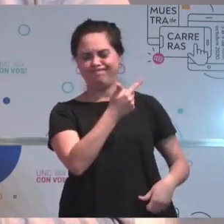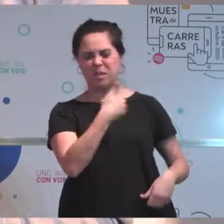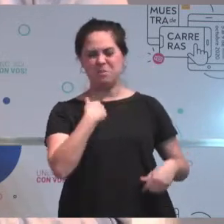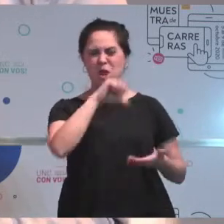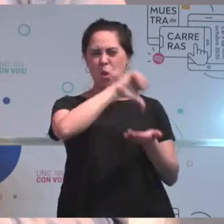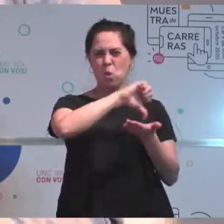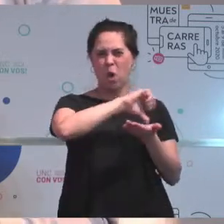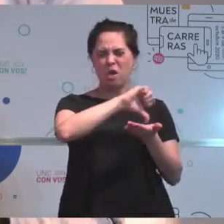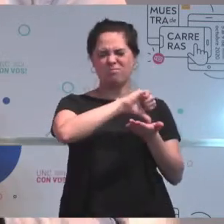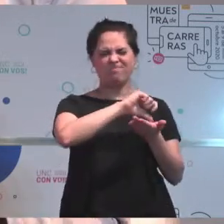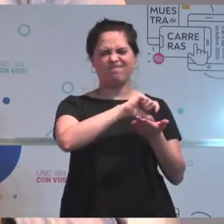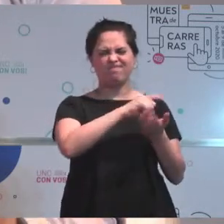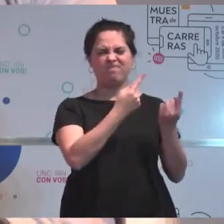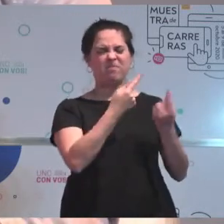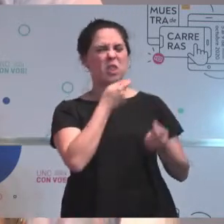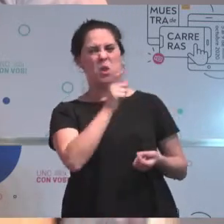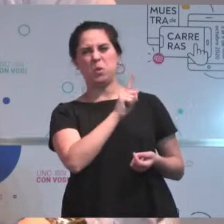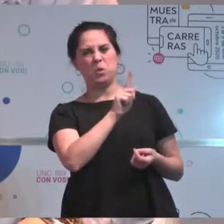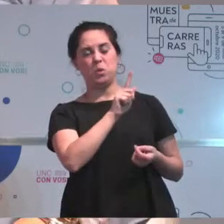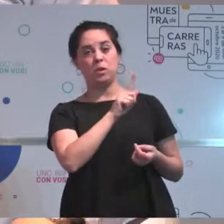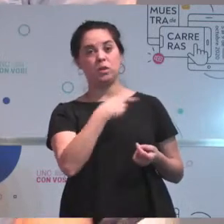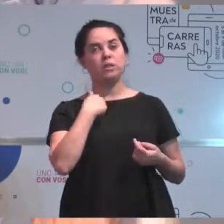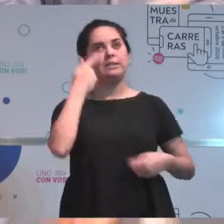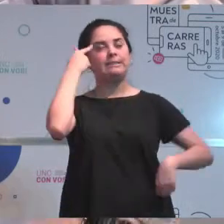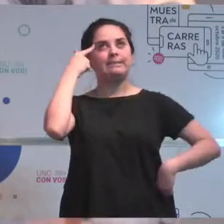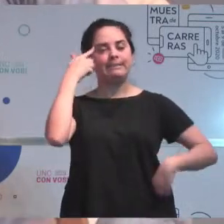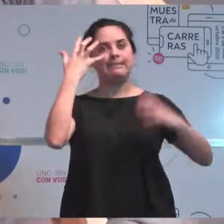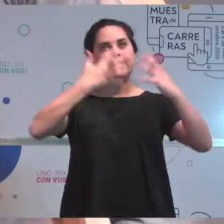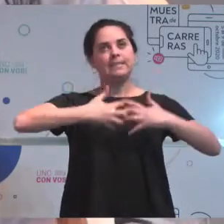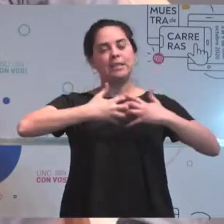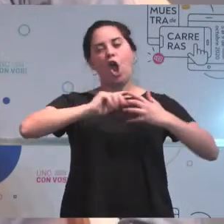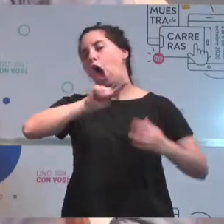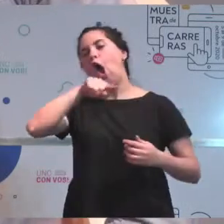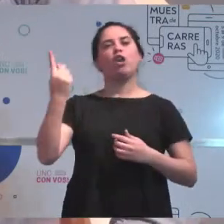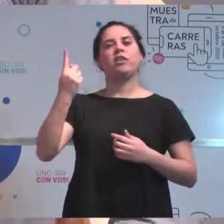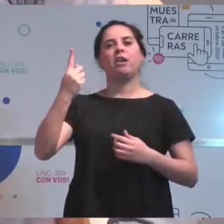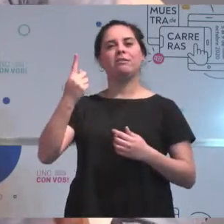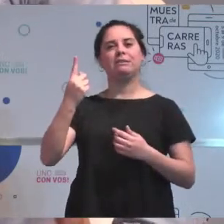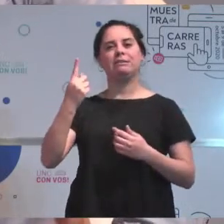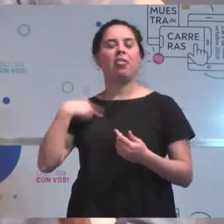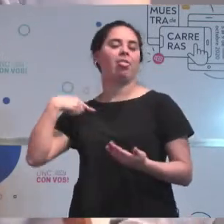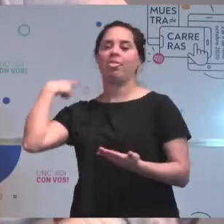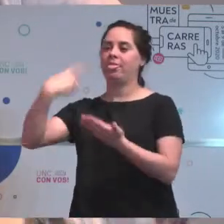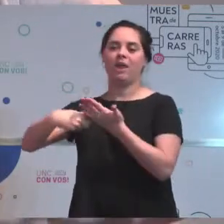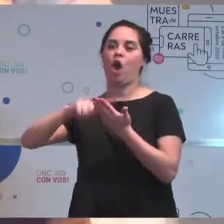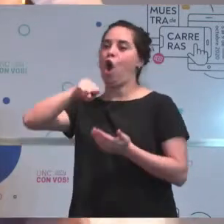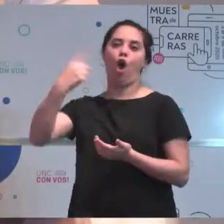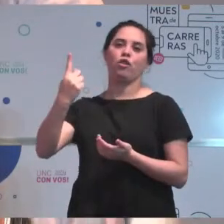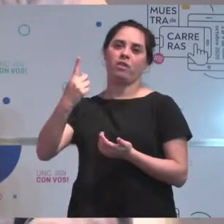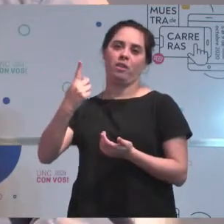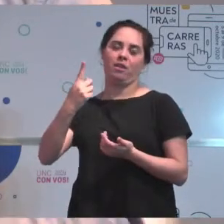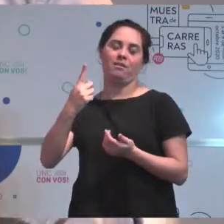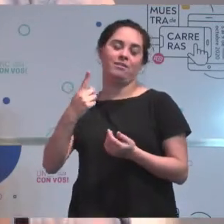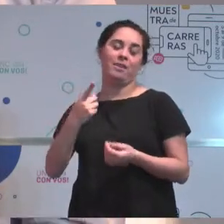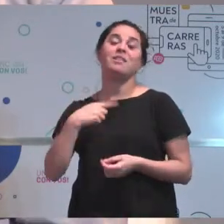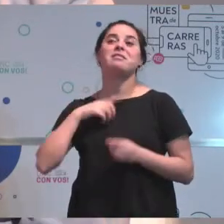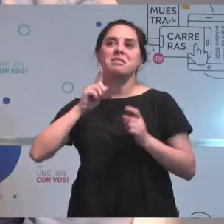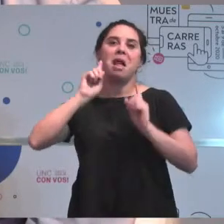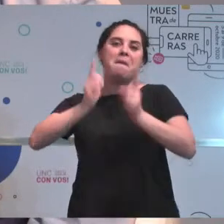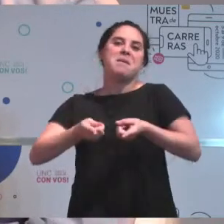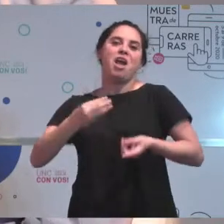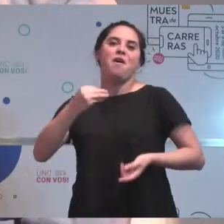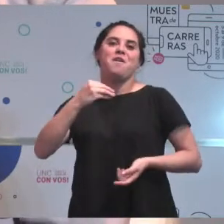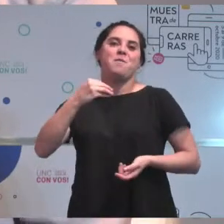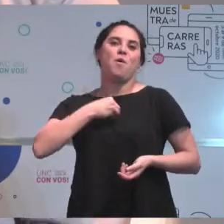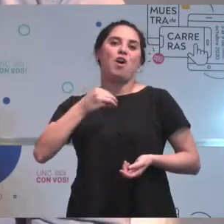llevó a poder replantearme lo que estaba estudiando y tomar la decisión, luego de ir otra vez a hacer una orientación vocacional